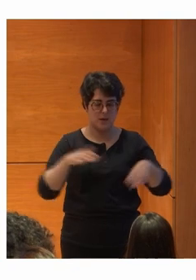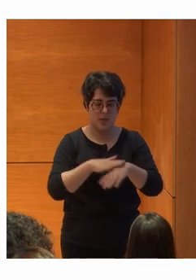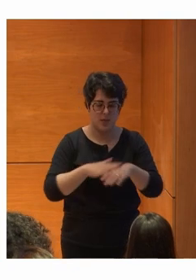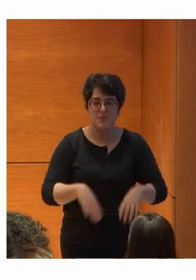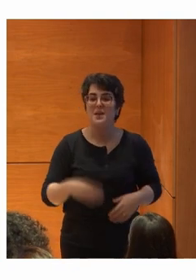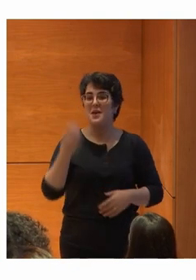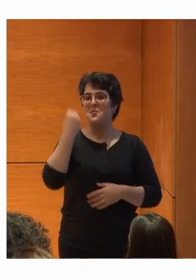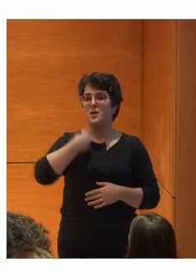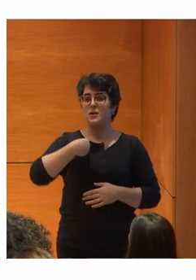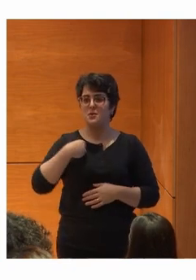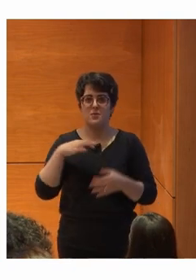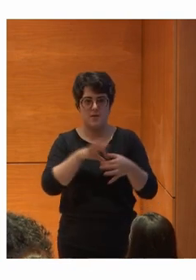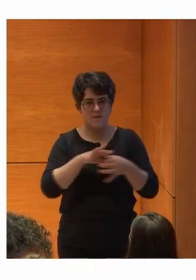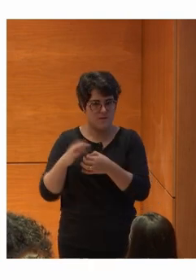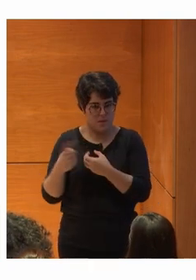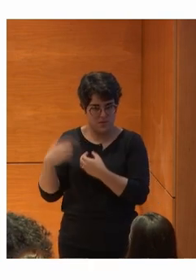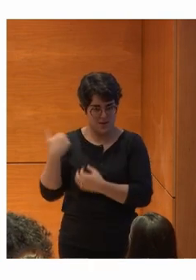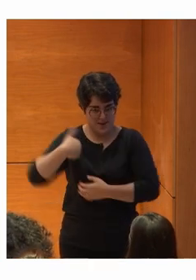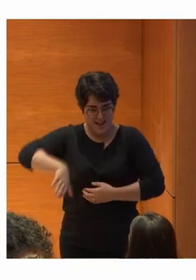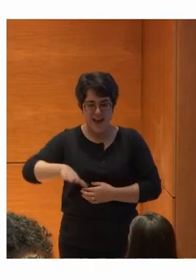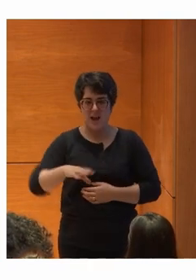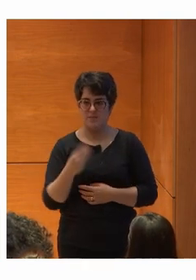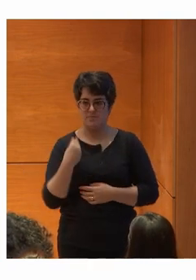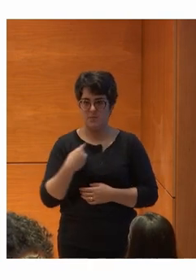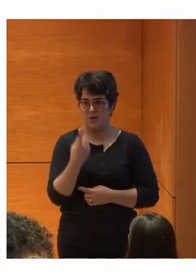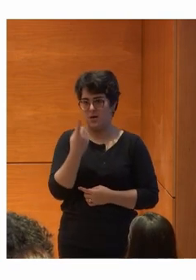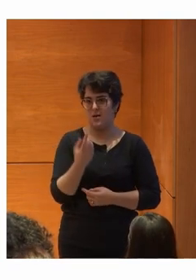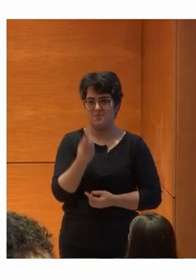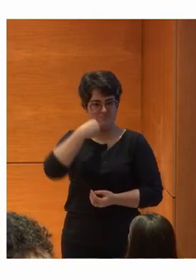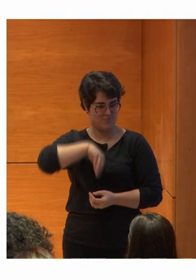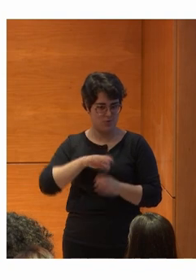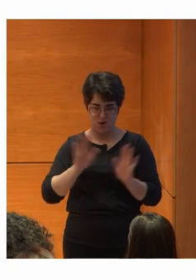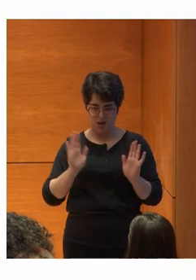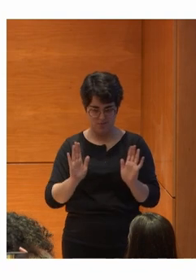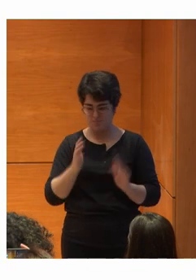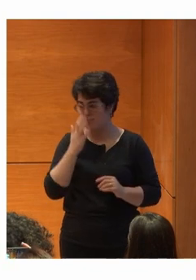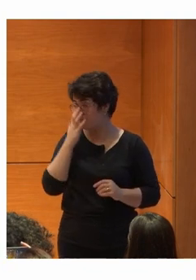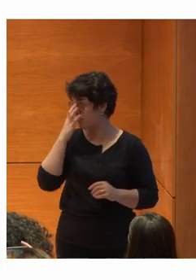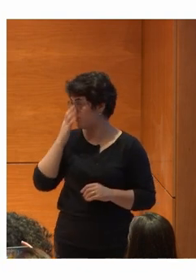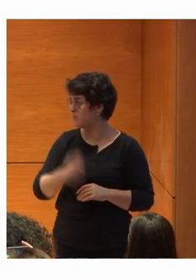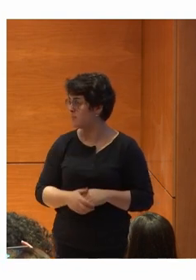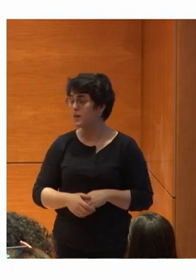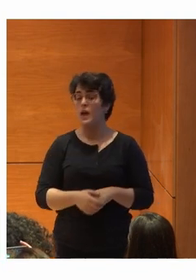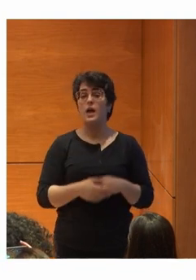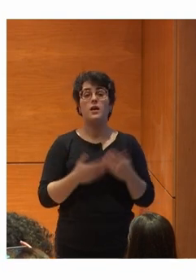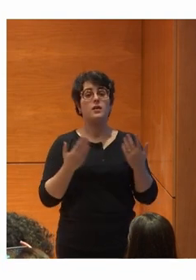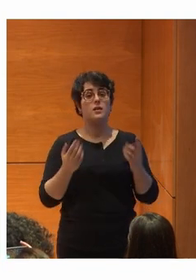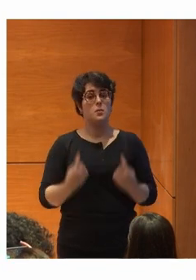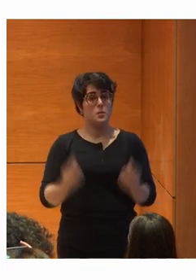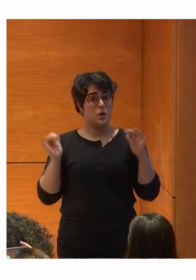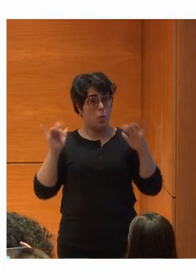Las que ya forman Parte de la alianza Para no dejarme Ninguna fuera ¿Vale? Este primer encuentro